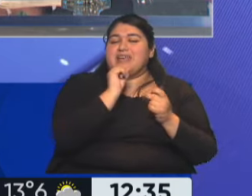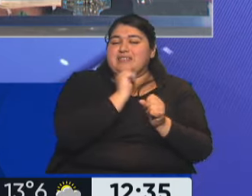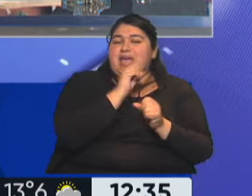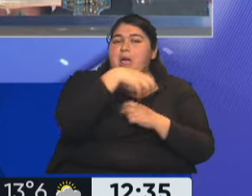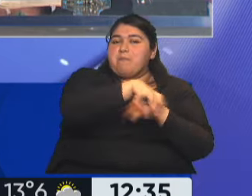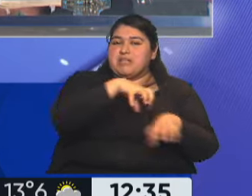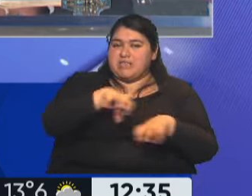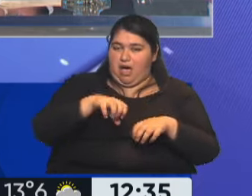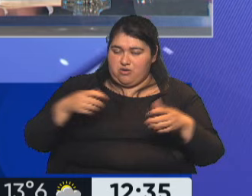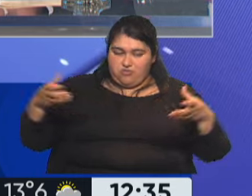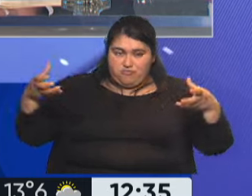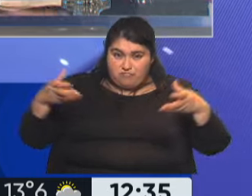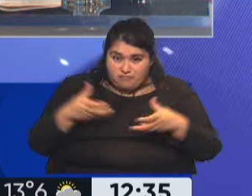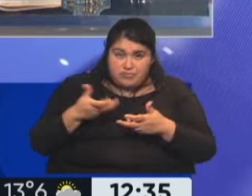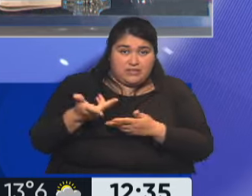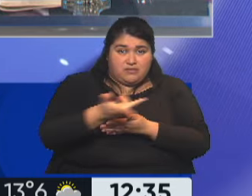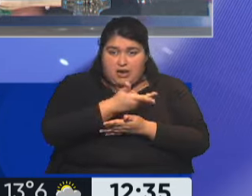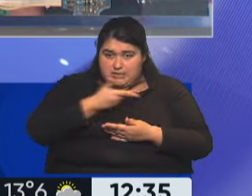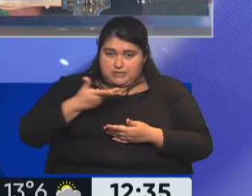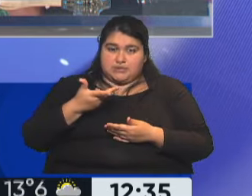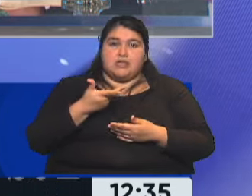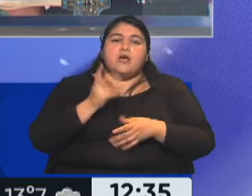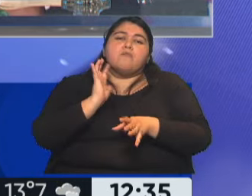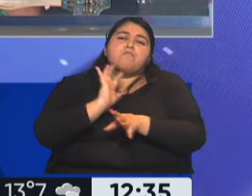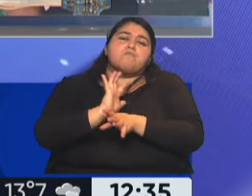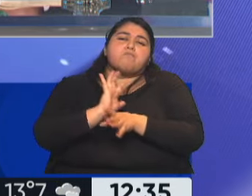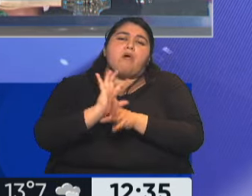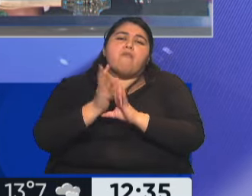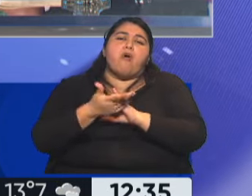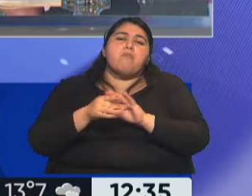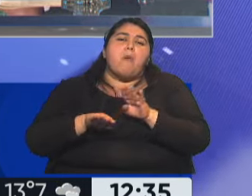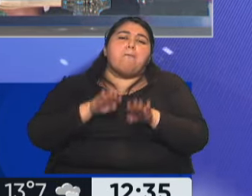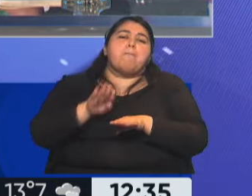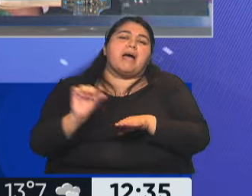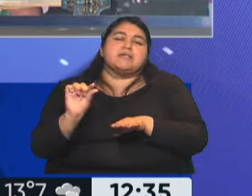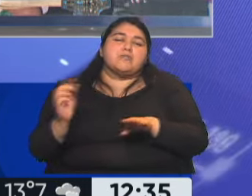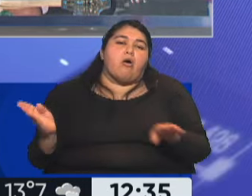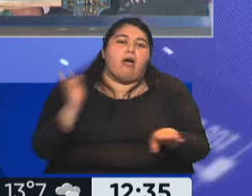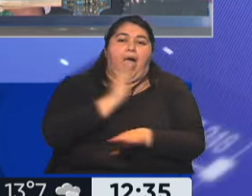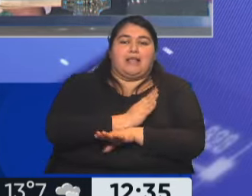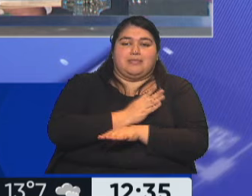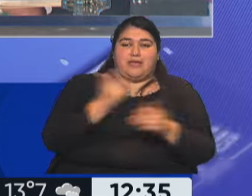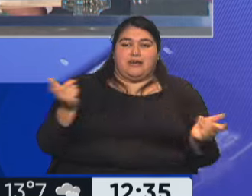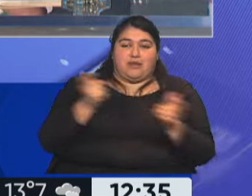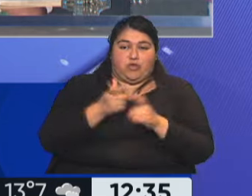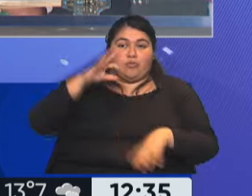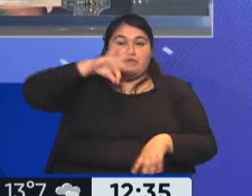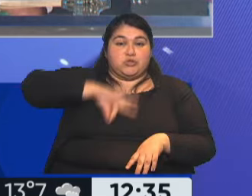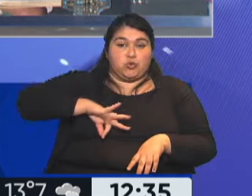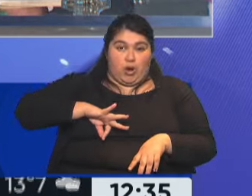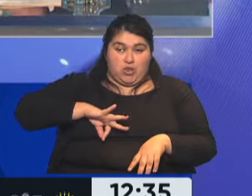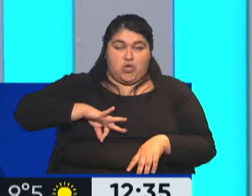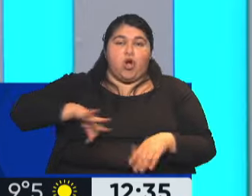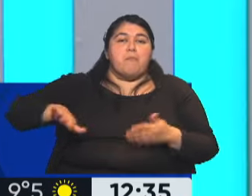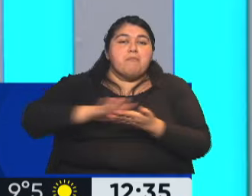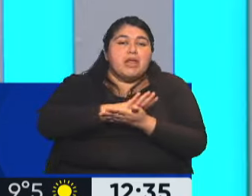previa a la reunión del jueves, que es la reunión del Consejo del Salario Mínimo Vital y Móvil,